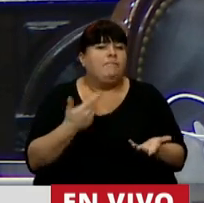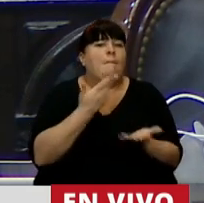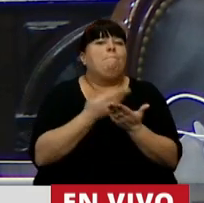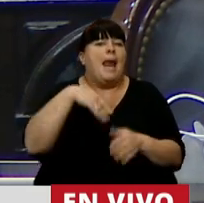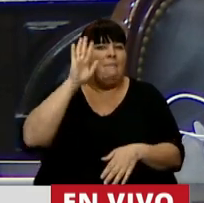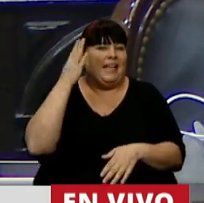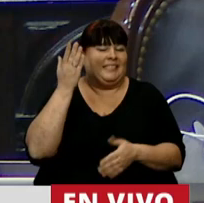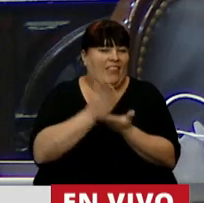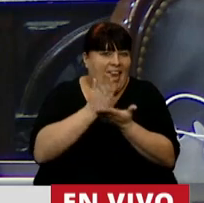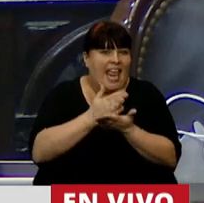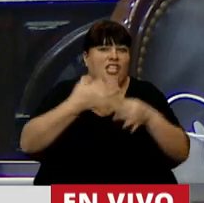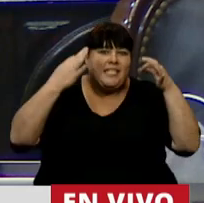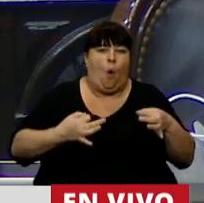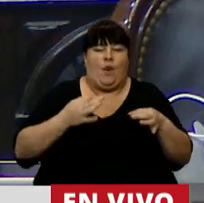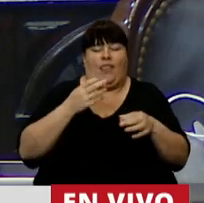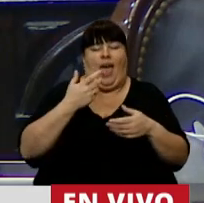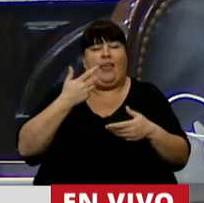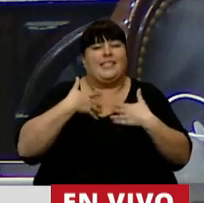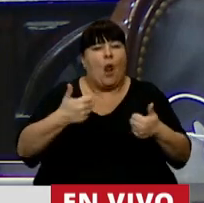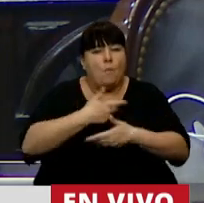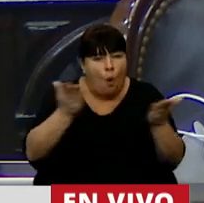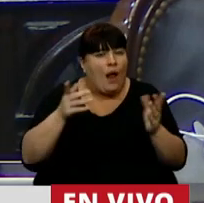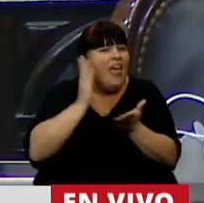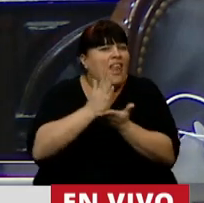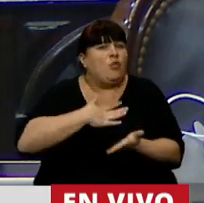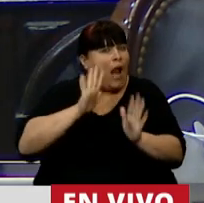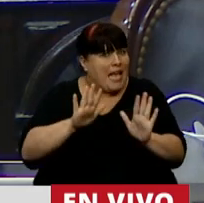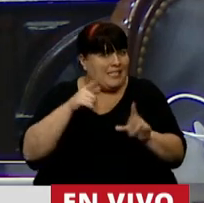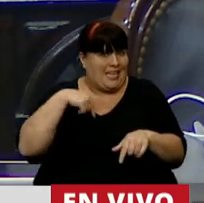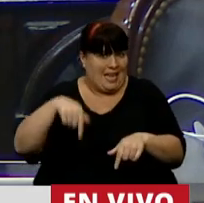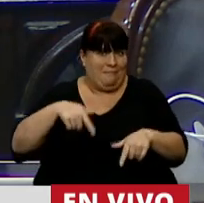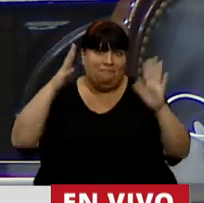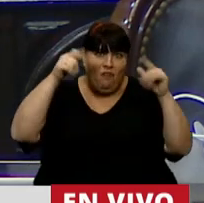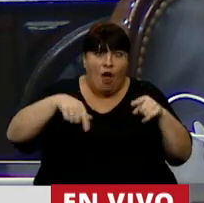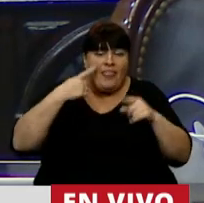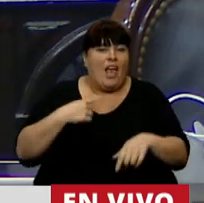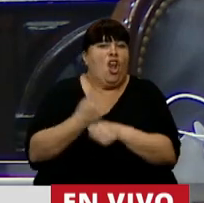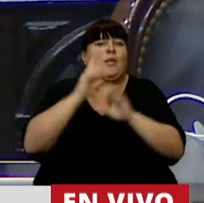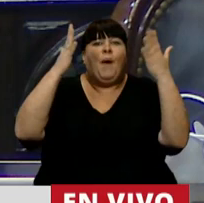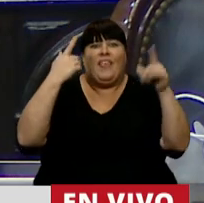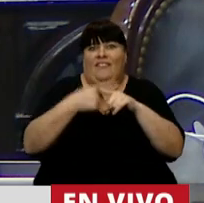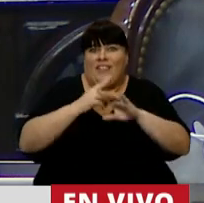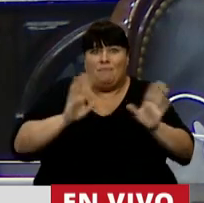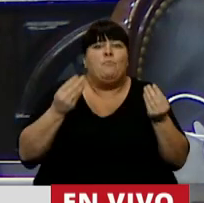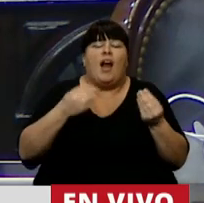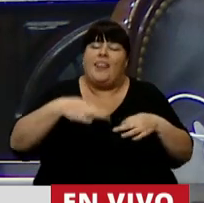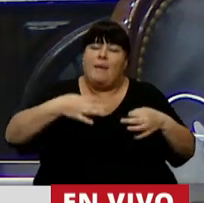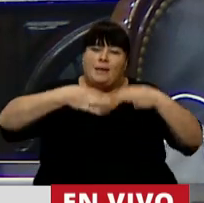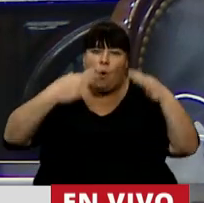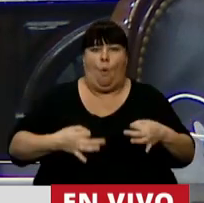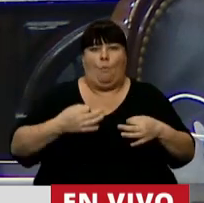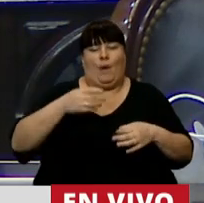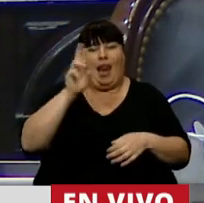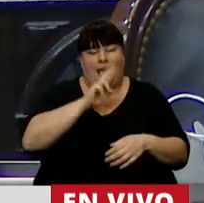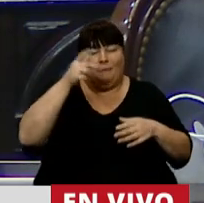viene a ampliar derechos y a garantizar el acceso a la salud pública, que es parte de los derechos humanos que hoy estamos celebrando y que no podemos celebrar si no garantizamos la